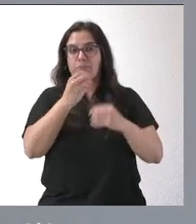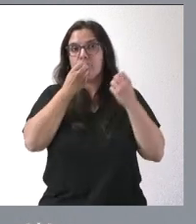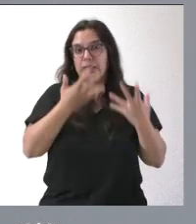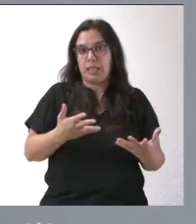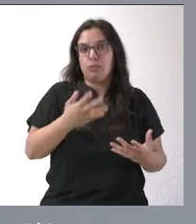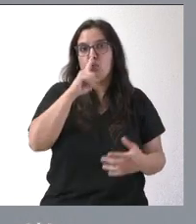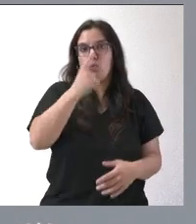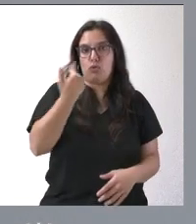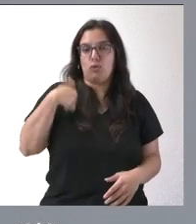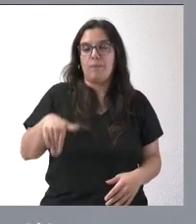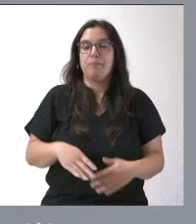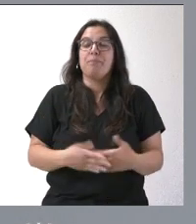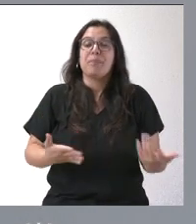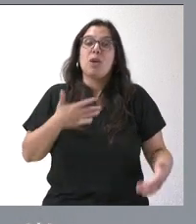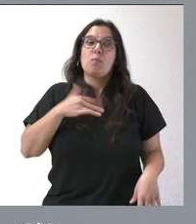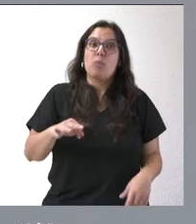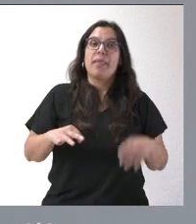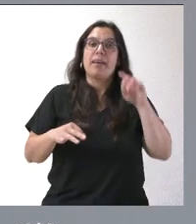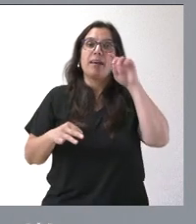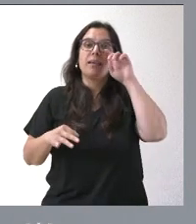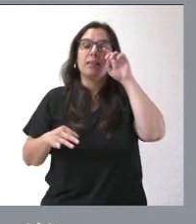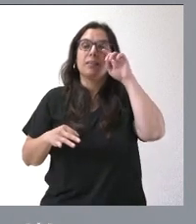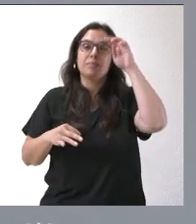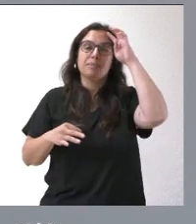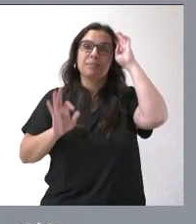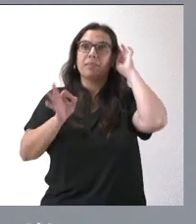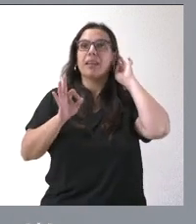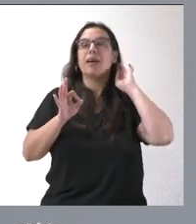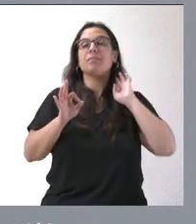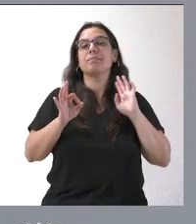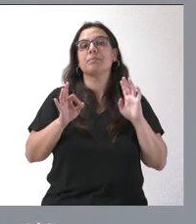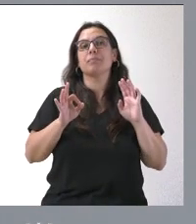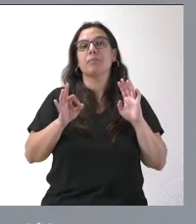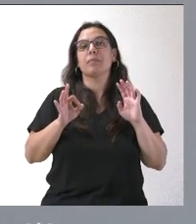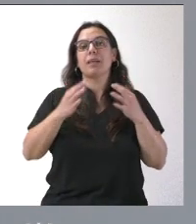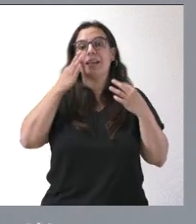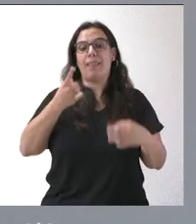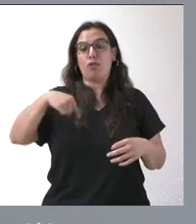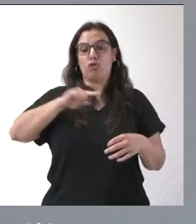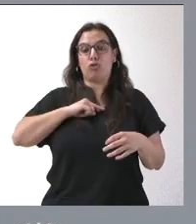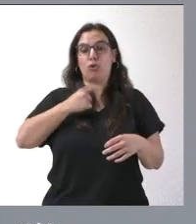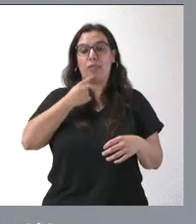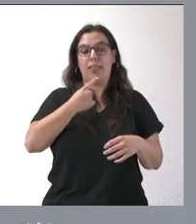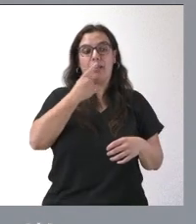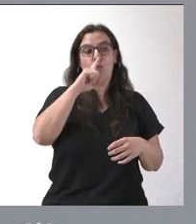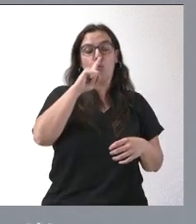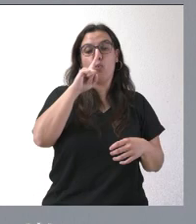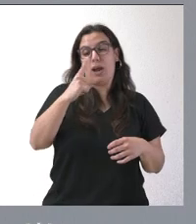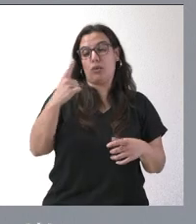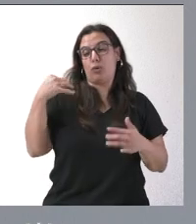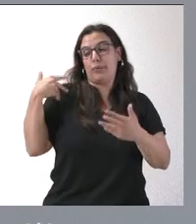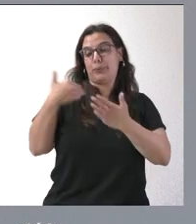cuestión. Quizá hay que señalar que el principal balance no nos corresponda hacer a nosotros como